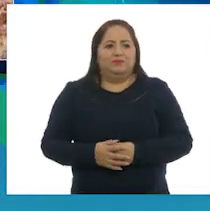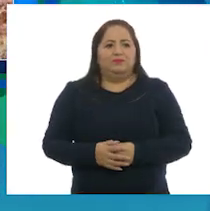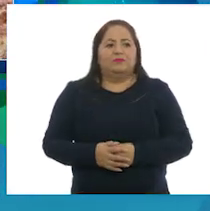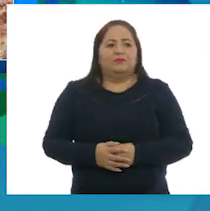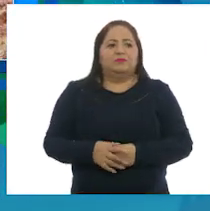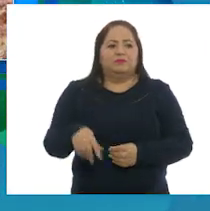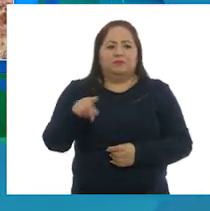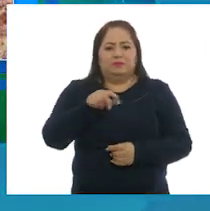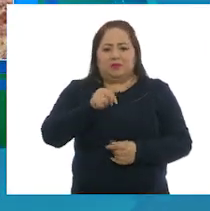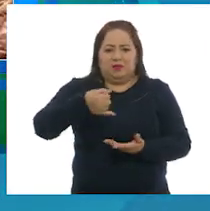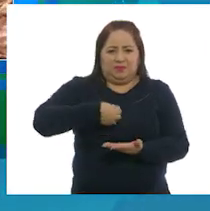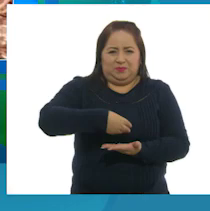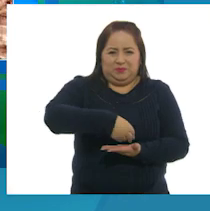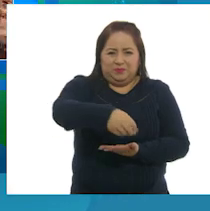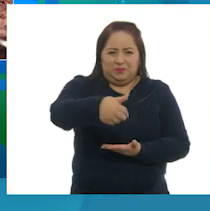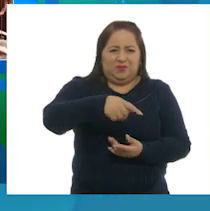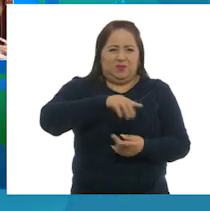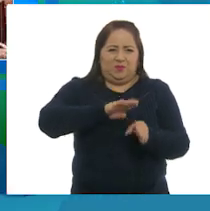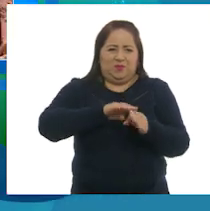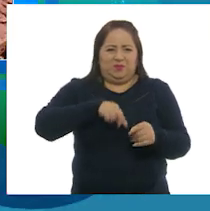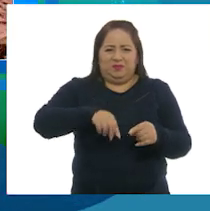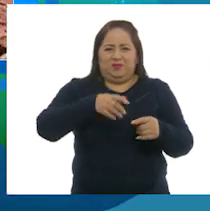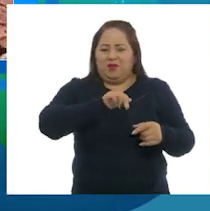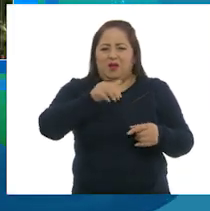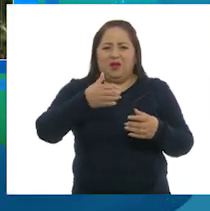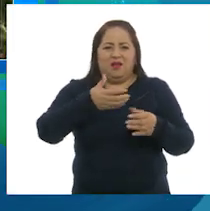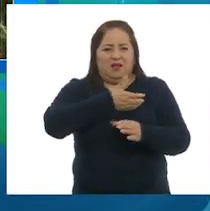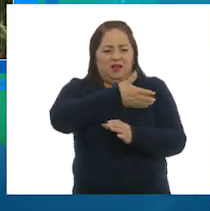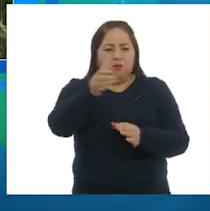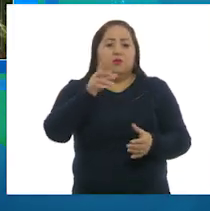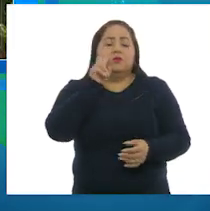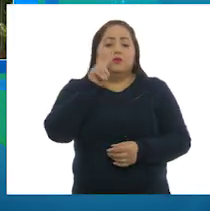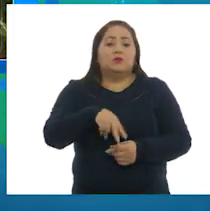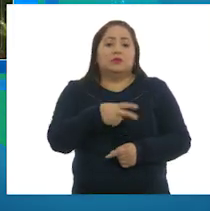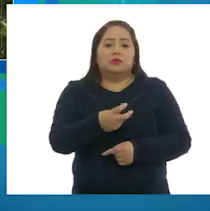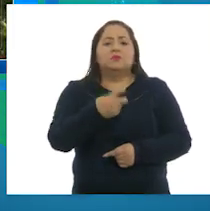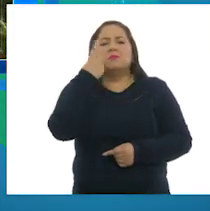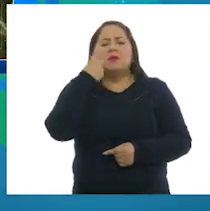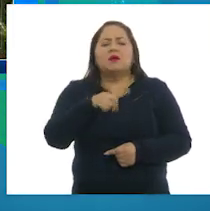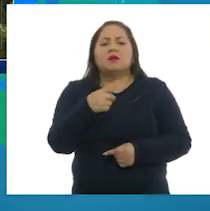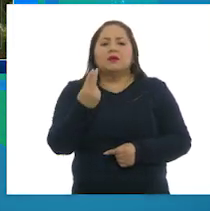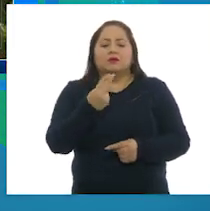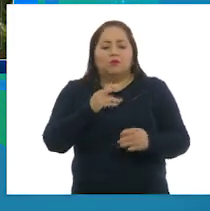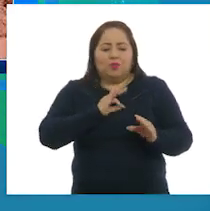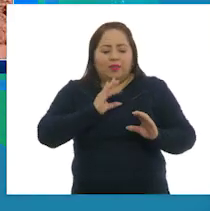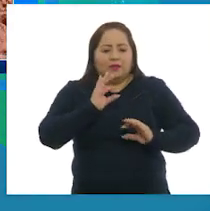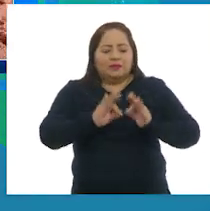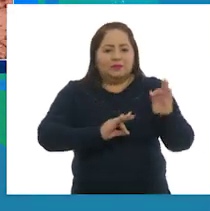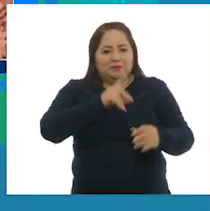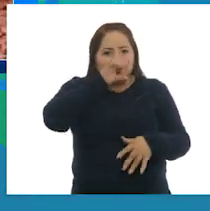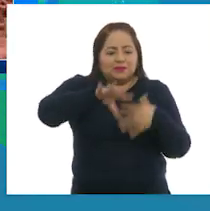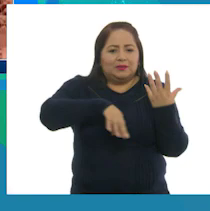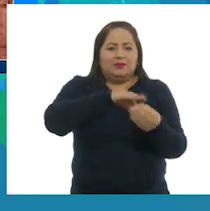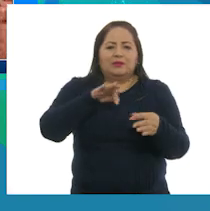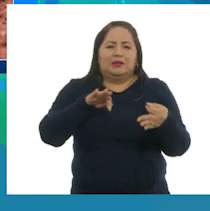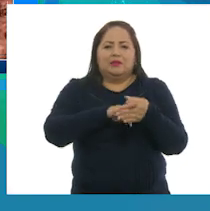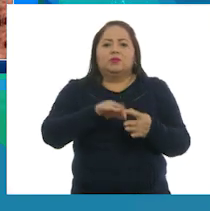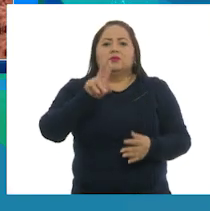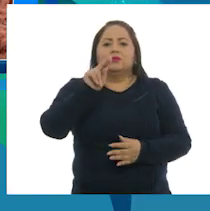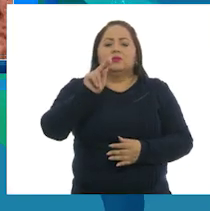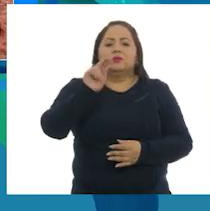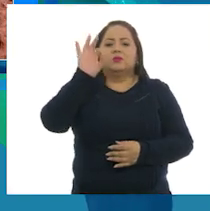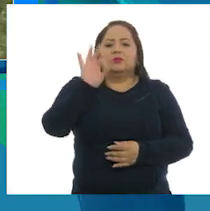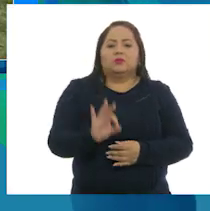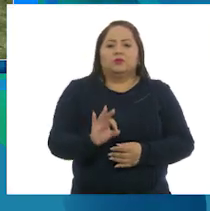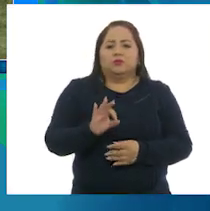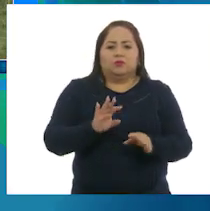La silvicultura o cultivo comunitario de los bosques es una estrategia para lograr la sustentabilidad en alrededor del 80%